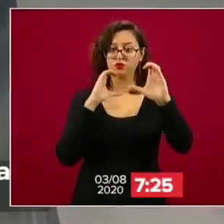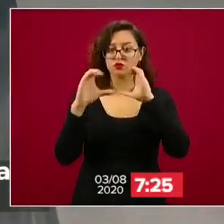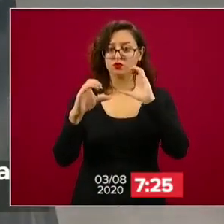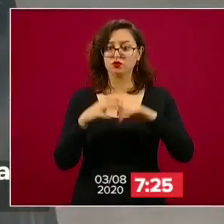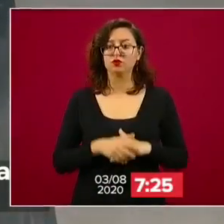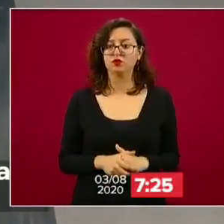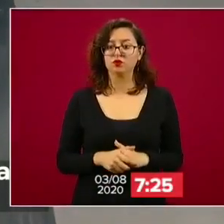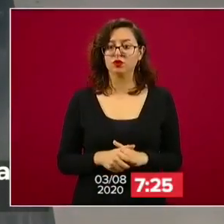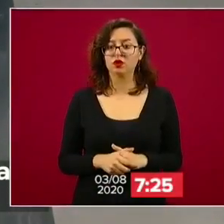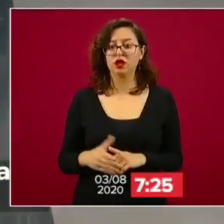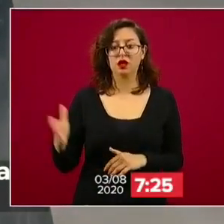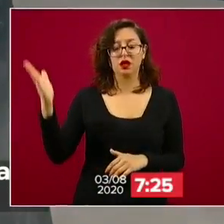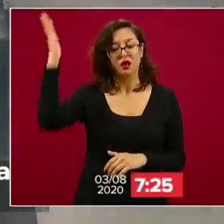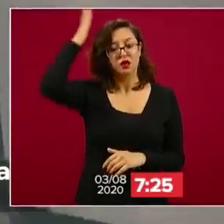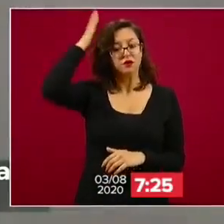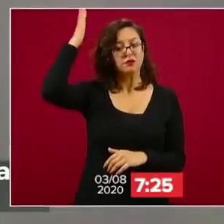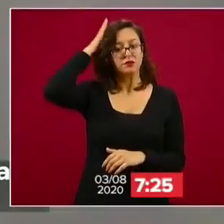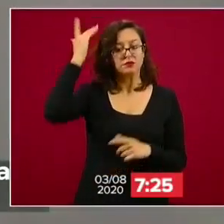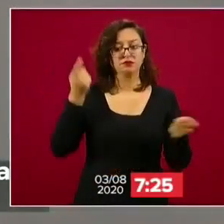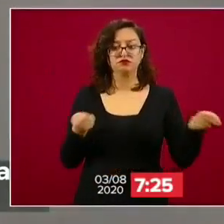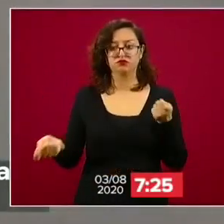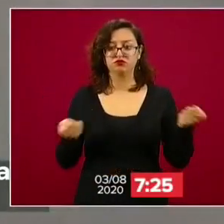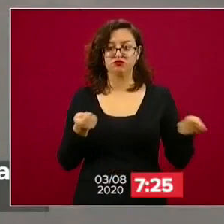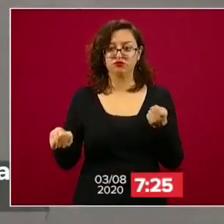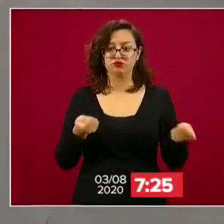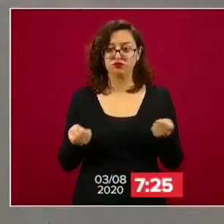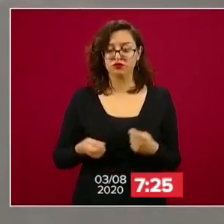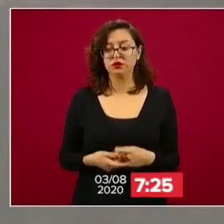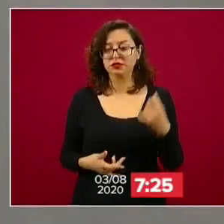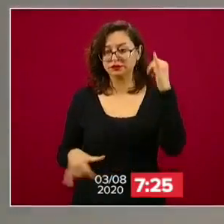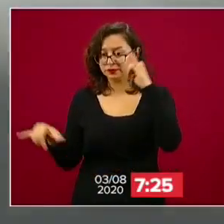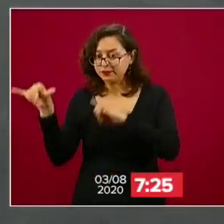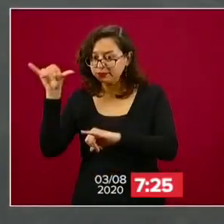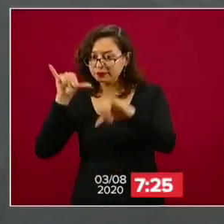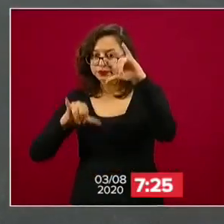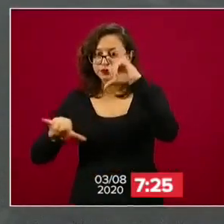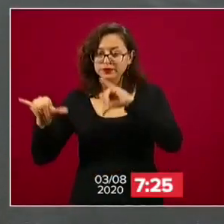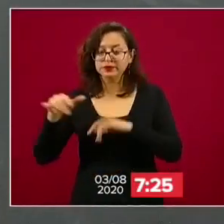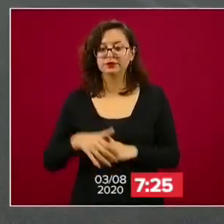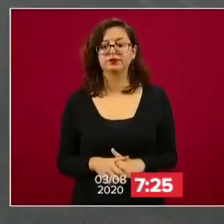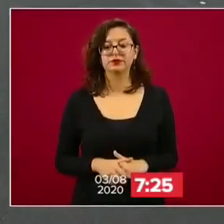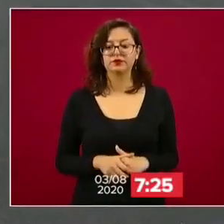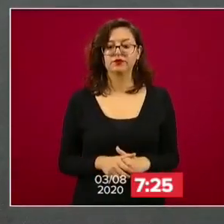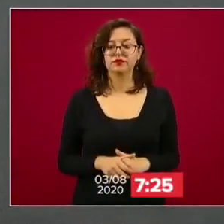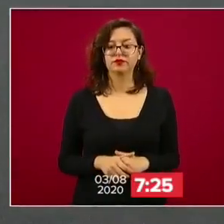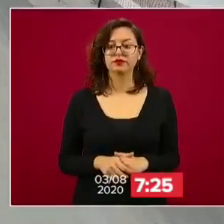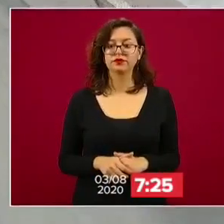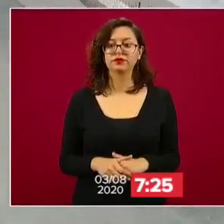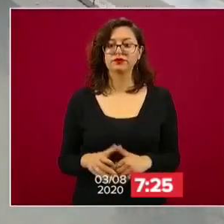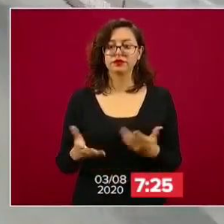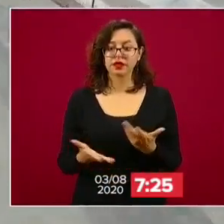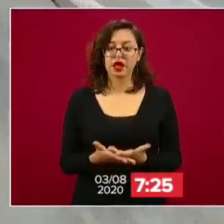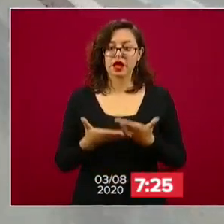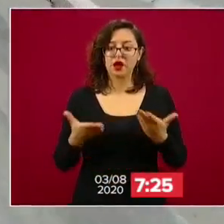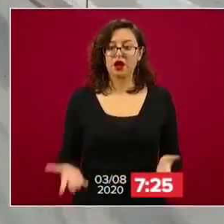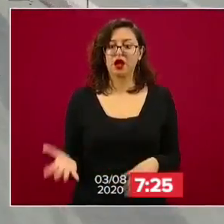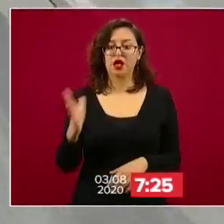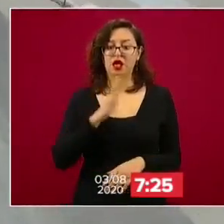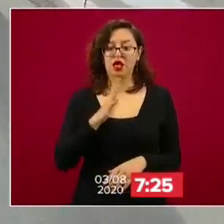el cuarto de control central y el laboratorio. Actualmente se cuenta con 16